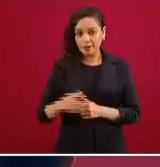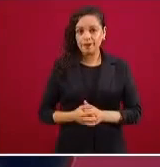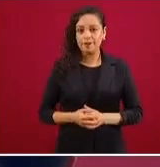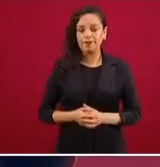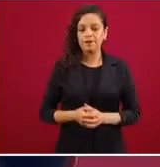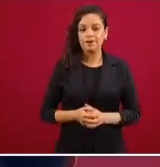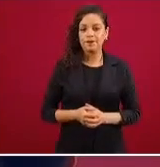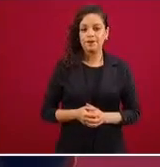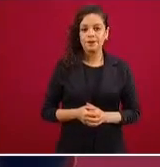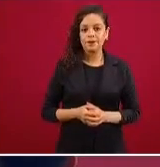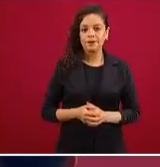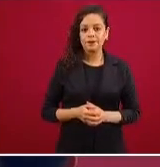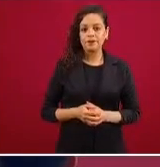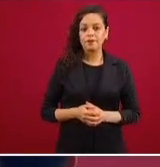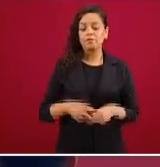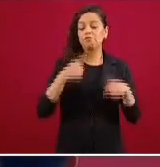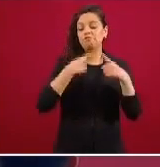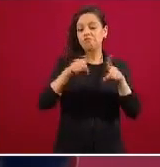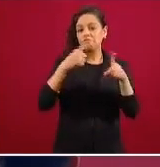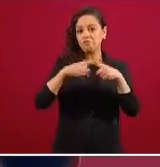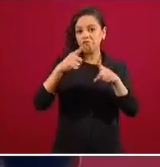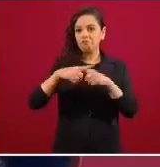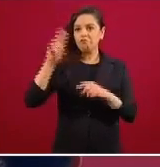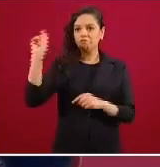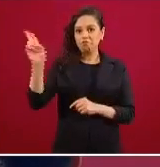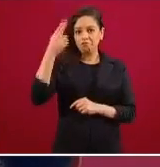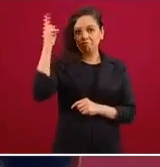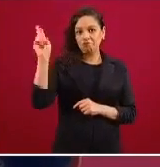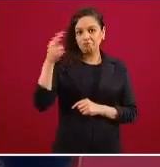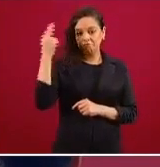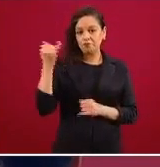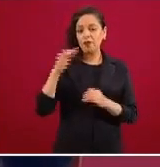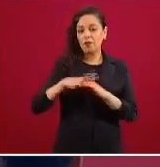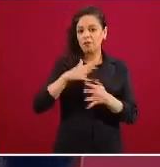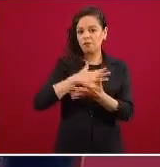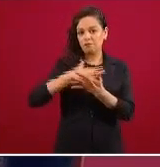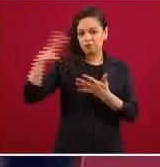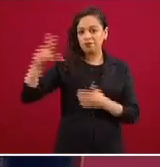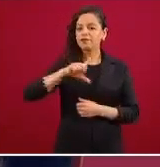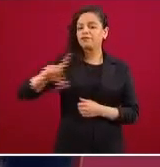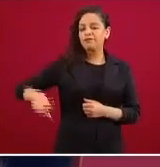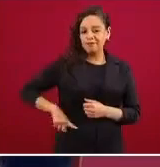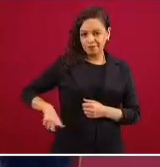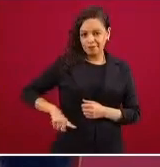las universidades mayormente las públicas. La siguiente.